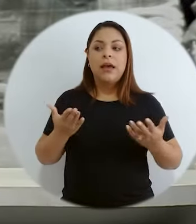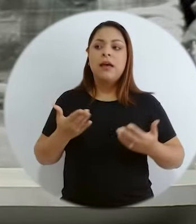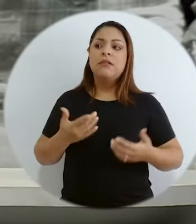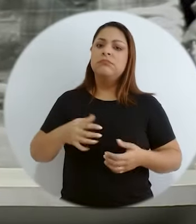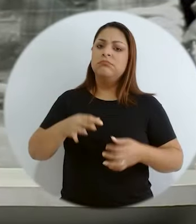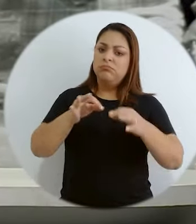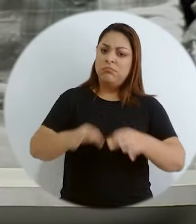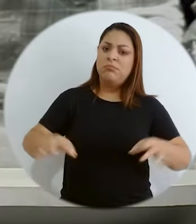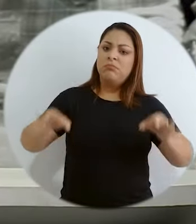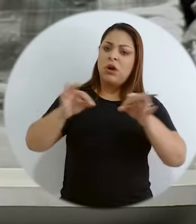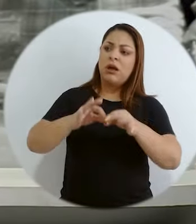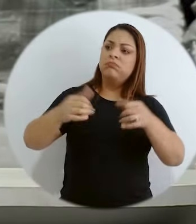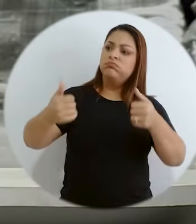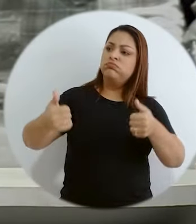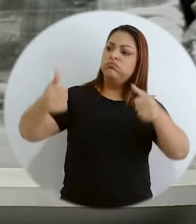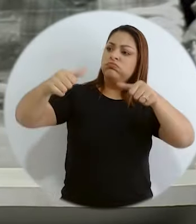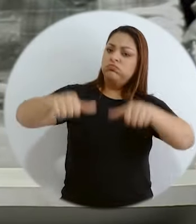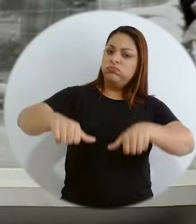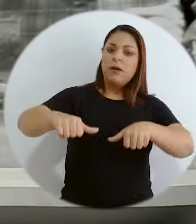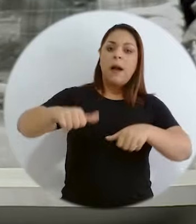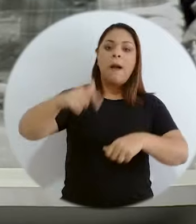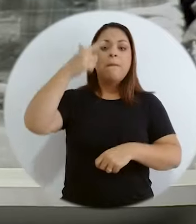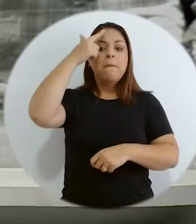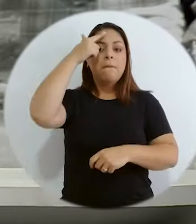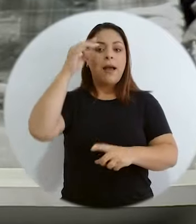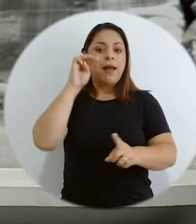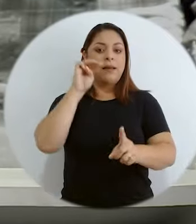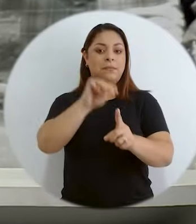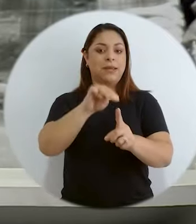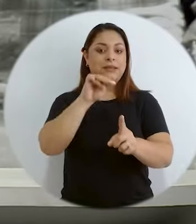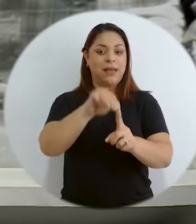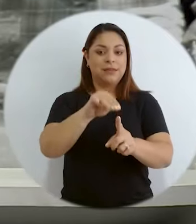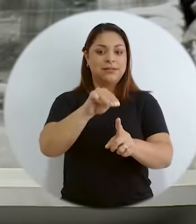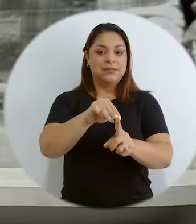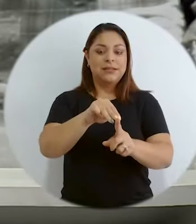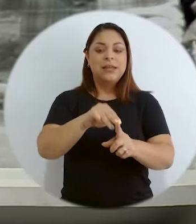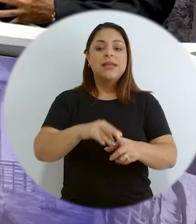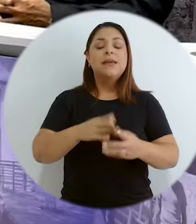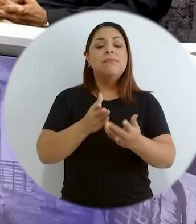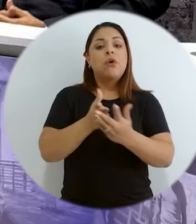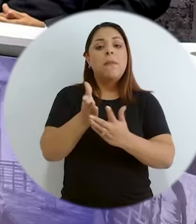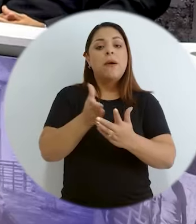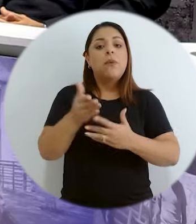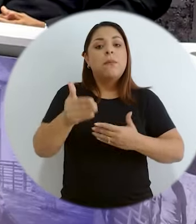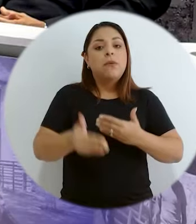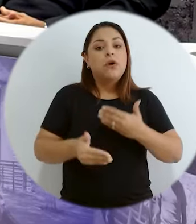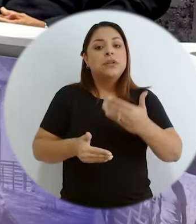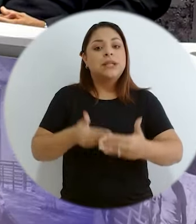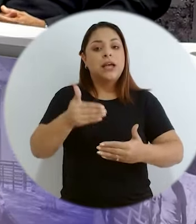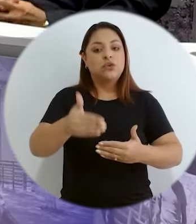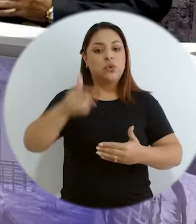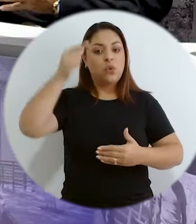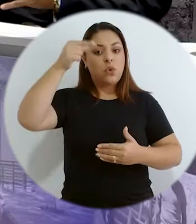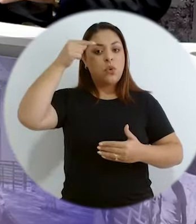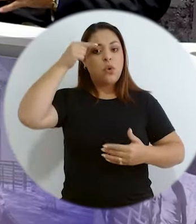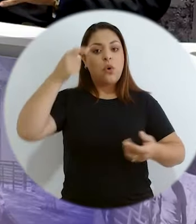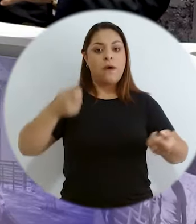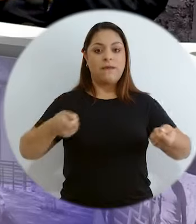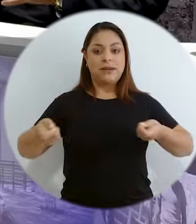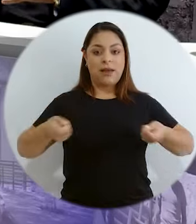es un gran paso hacia la consecución de metas, y a través de los procesos de gobernanza,